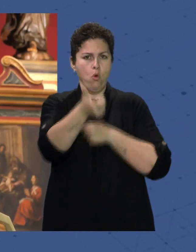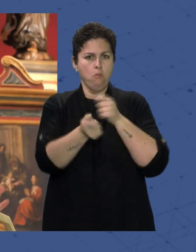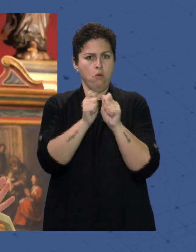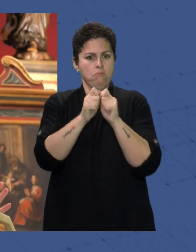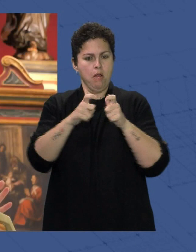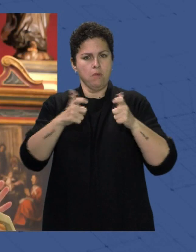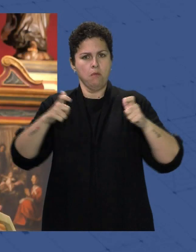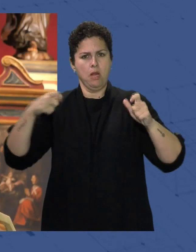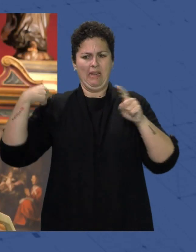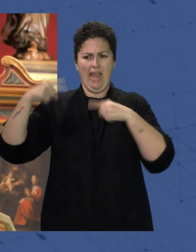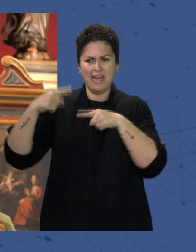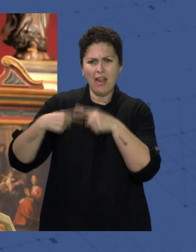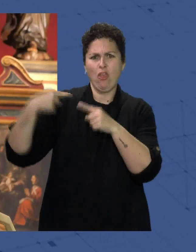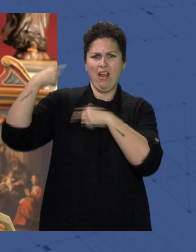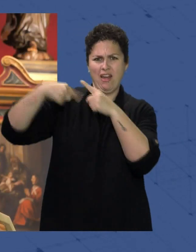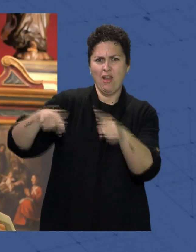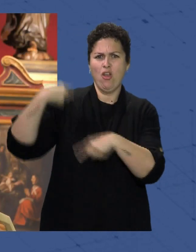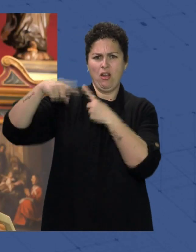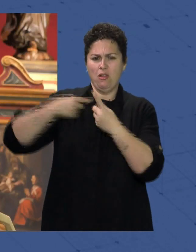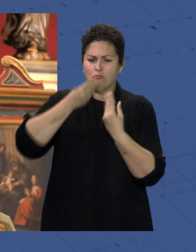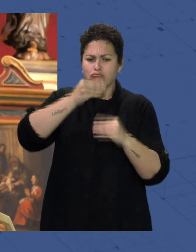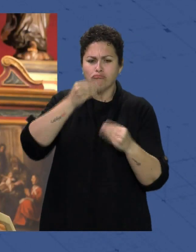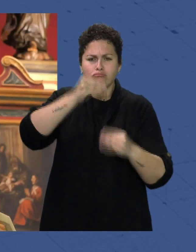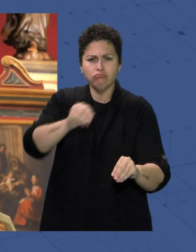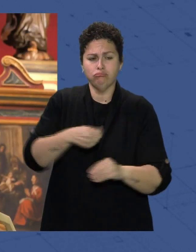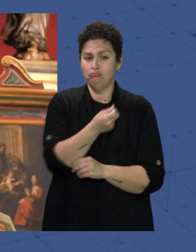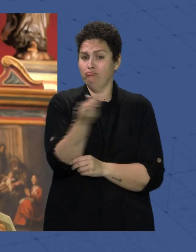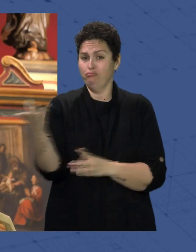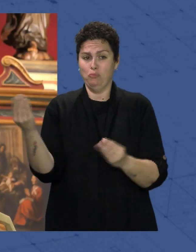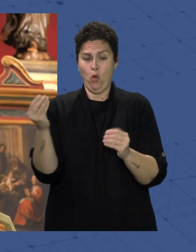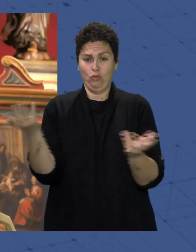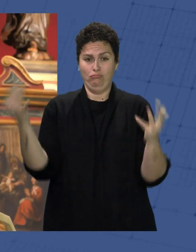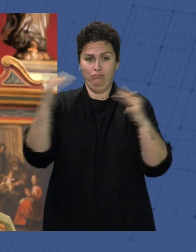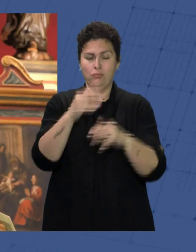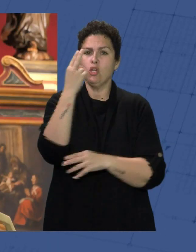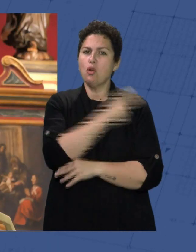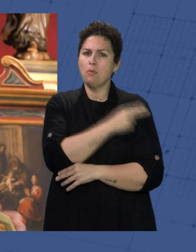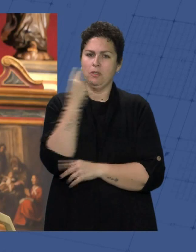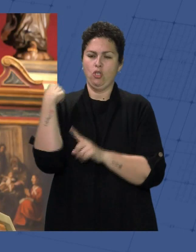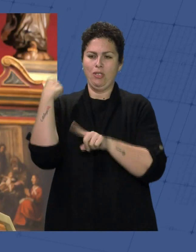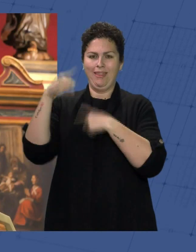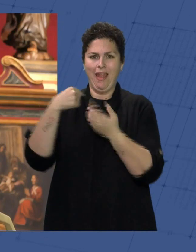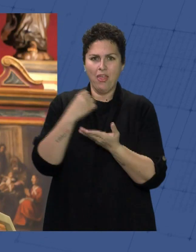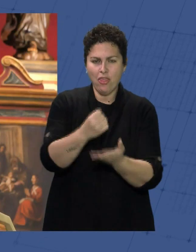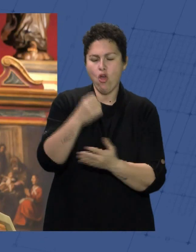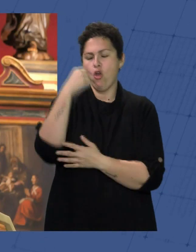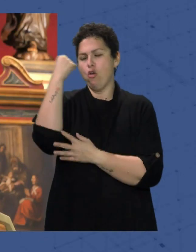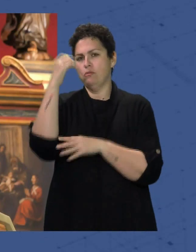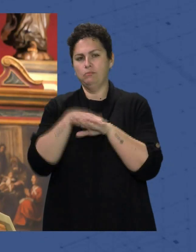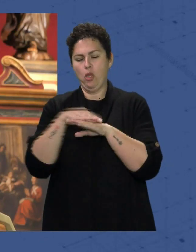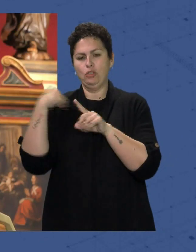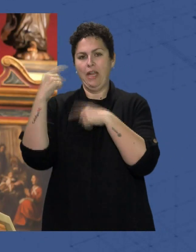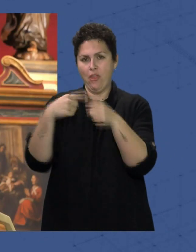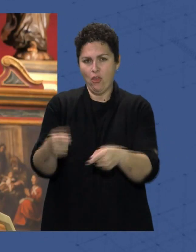varias generaciones de almerienses Que aquí se hallan muchos de ellos Comprometidos con la tradición, con la cultura Y con los